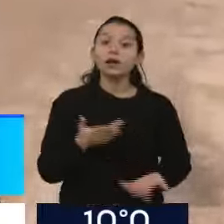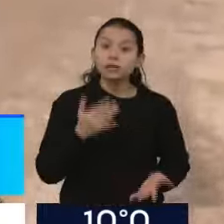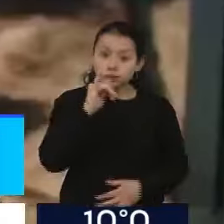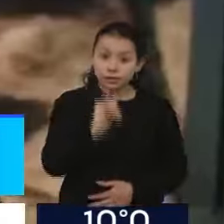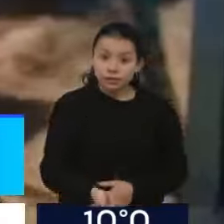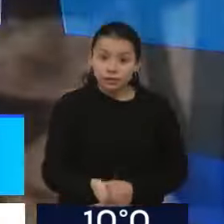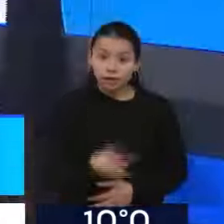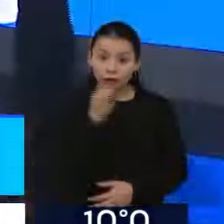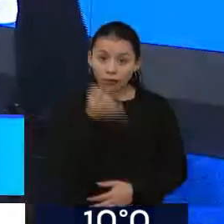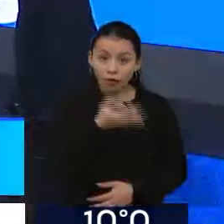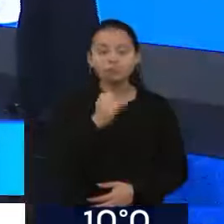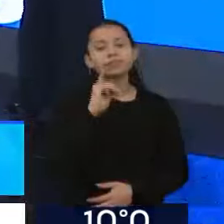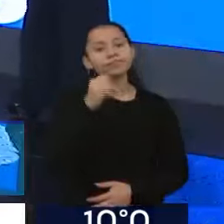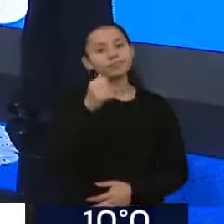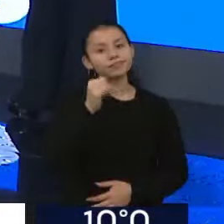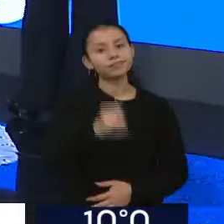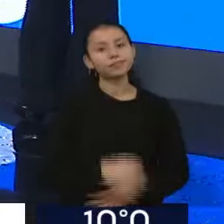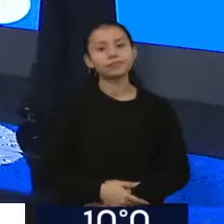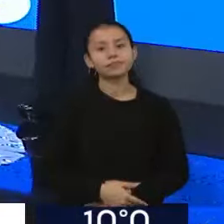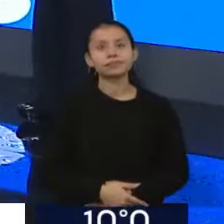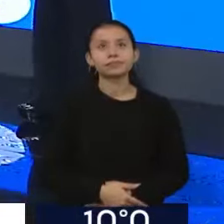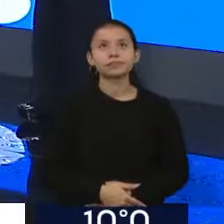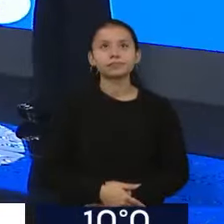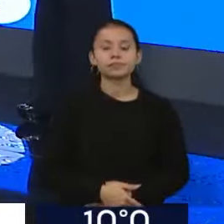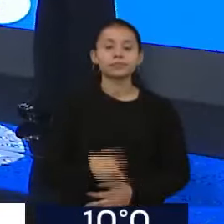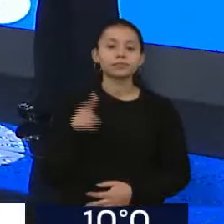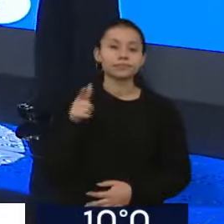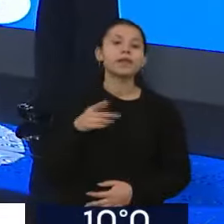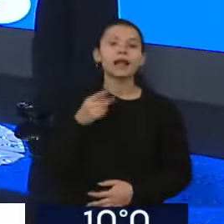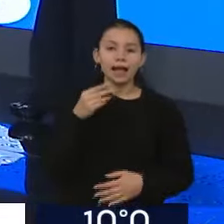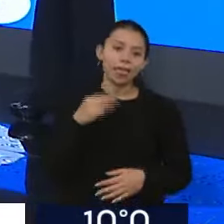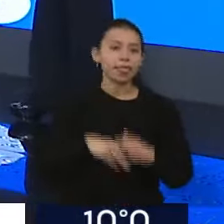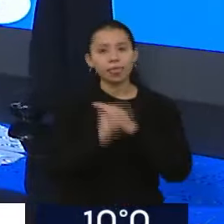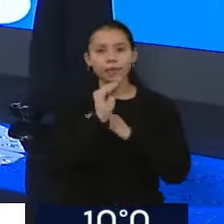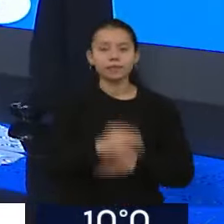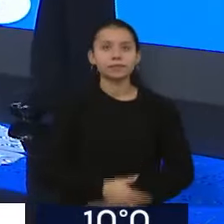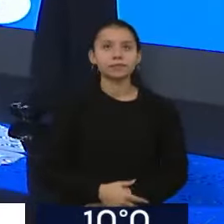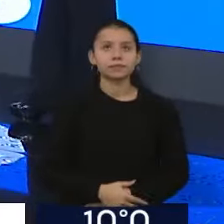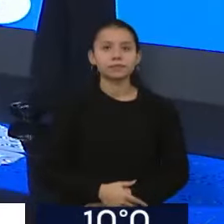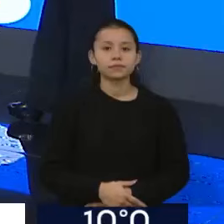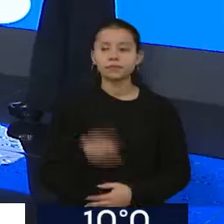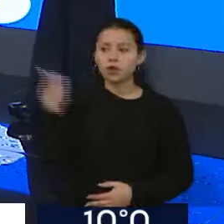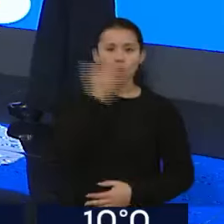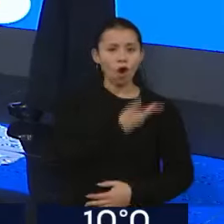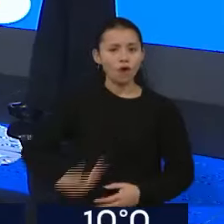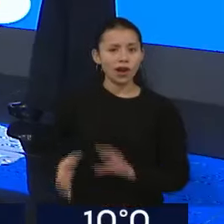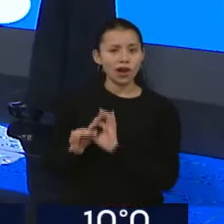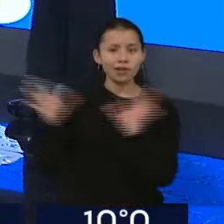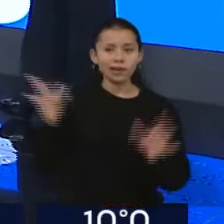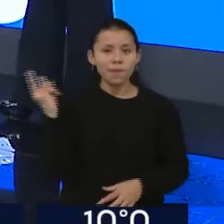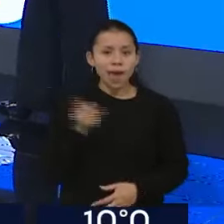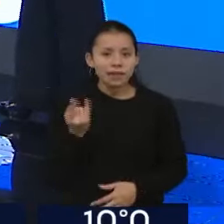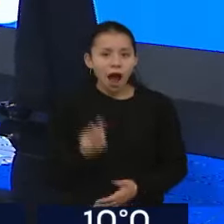después, citando el tuit, obviamente, del secretario de Energía, dice otra mentira del gobierno libertario para ocultar su